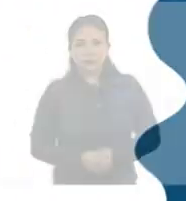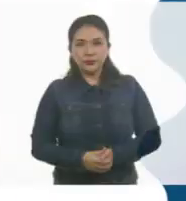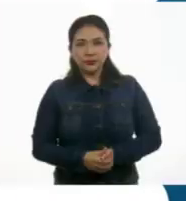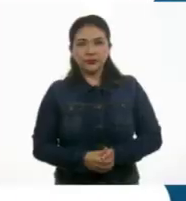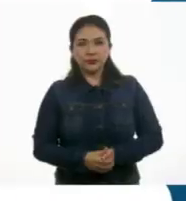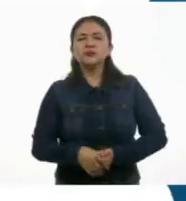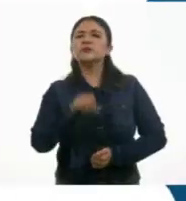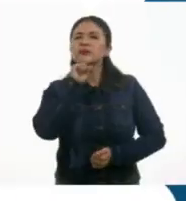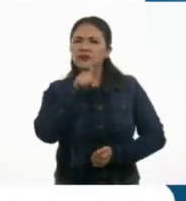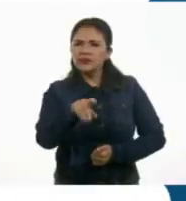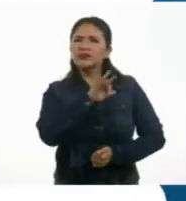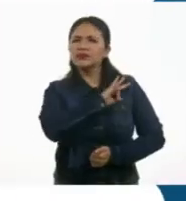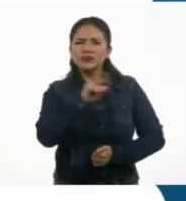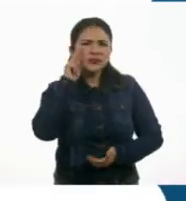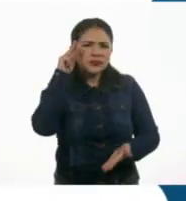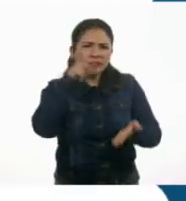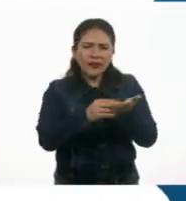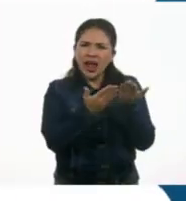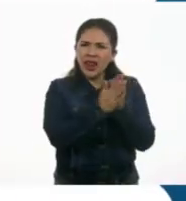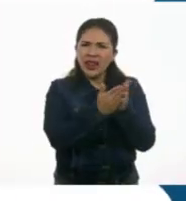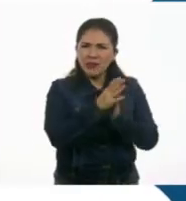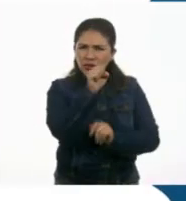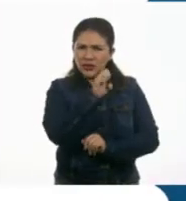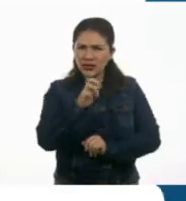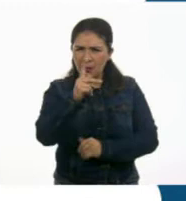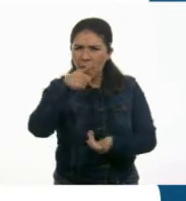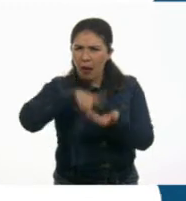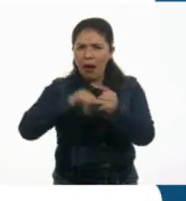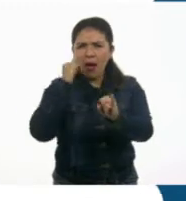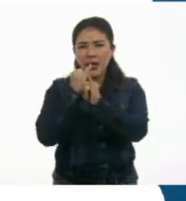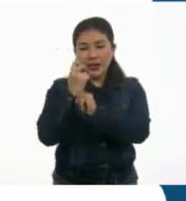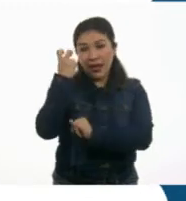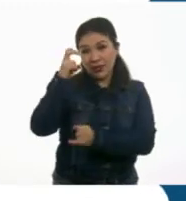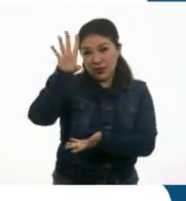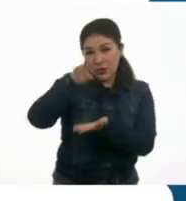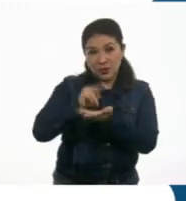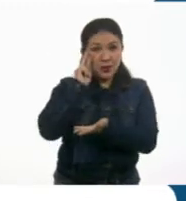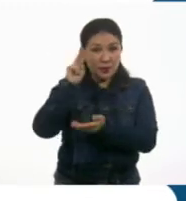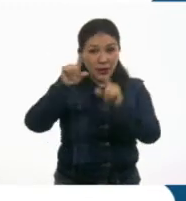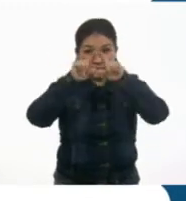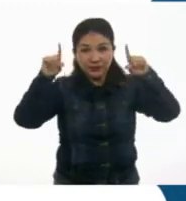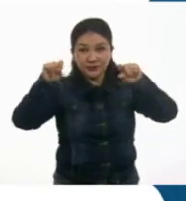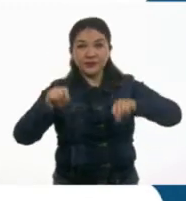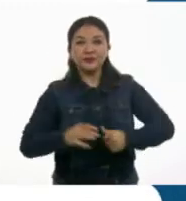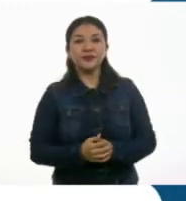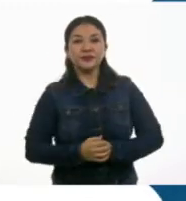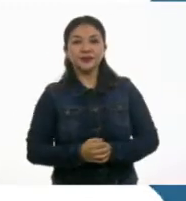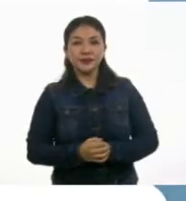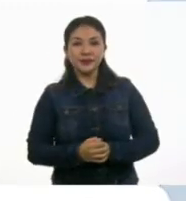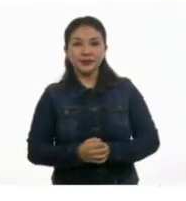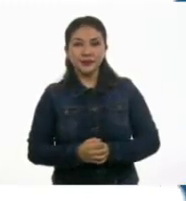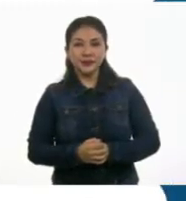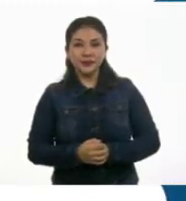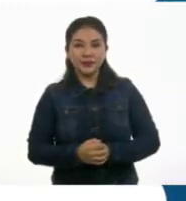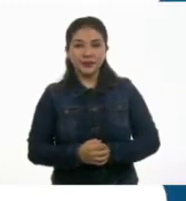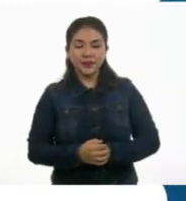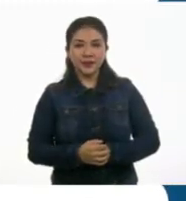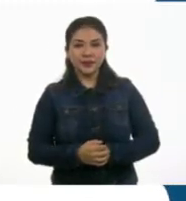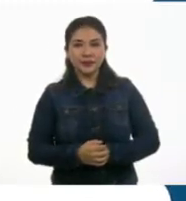También puedes encontrar los libros de texto en la página con alitec.cep.gov.mx.